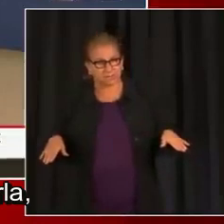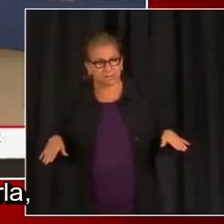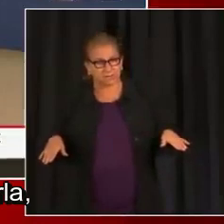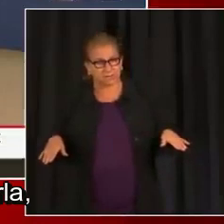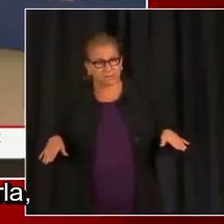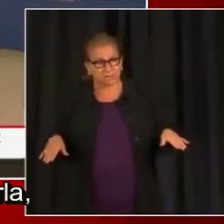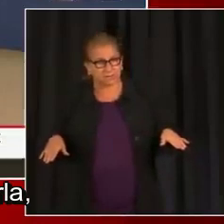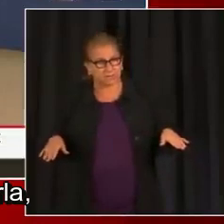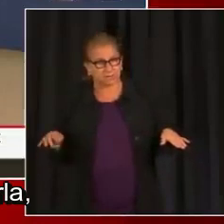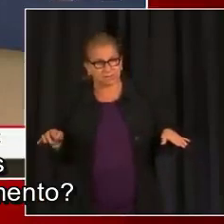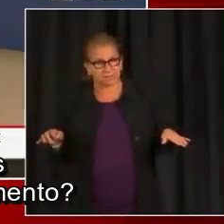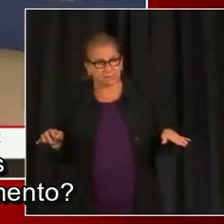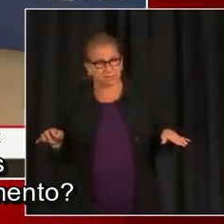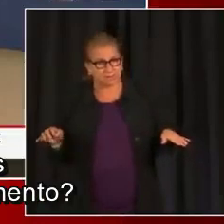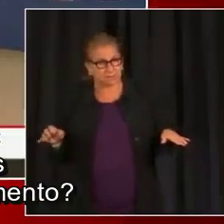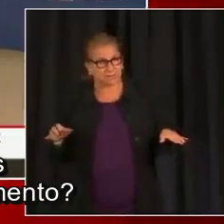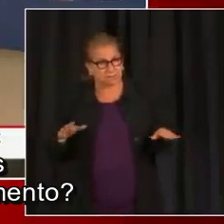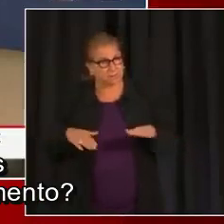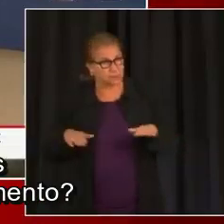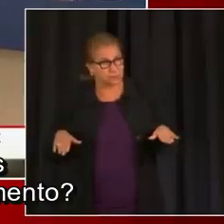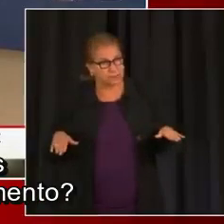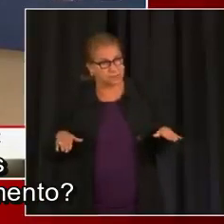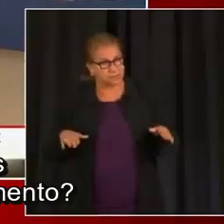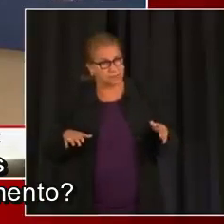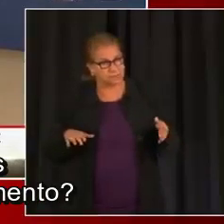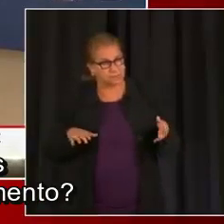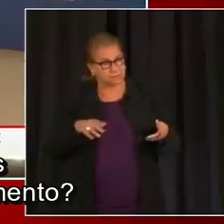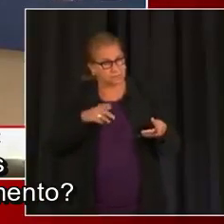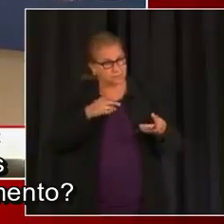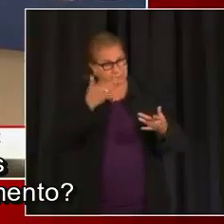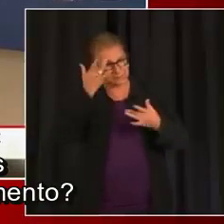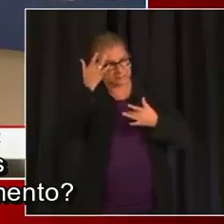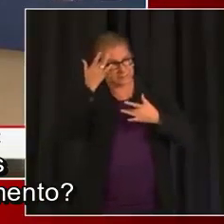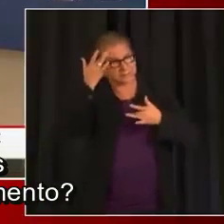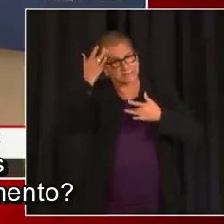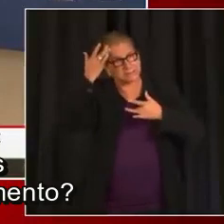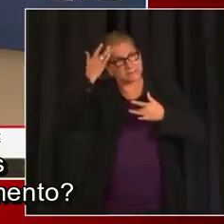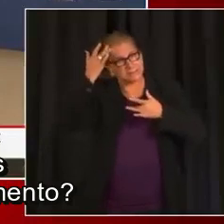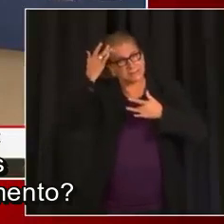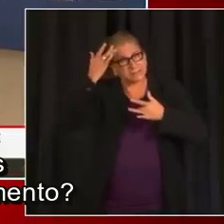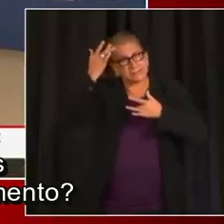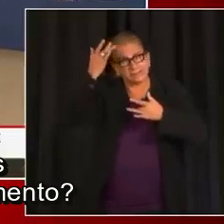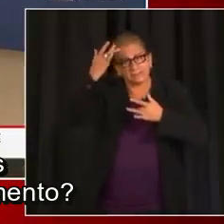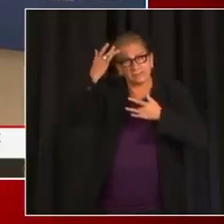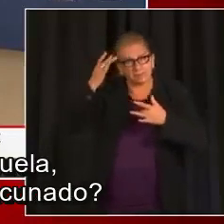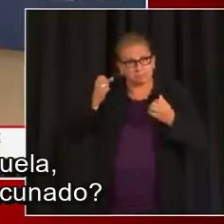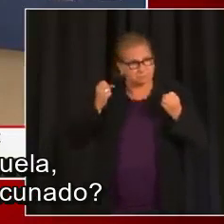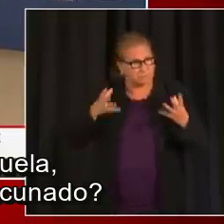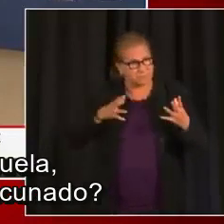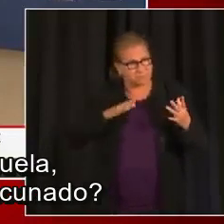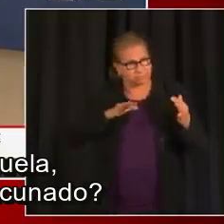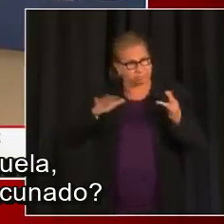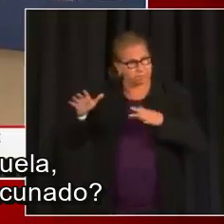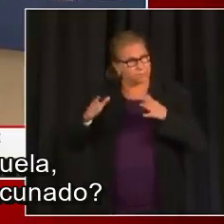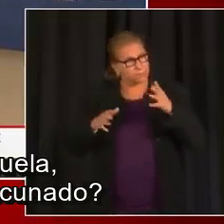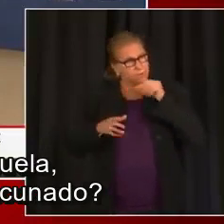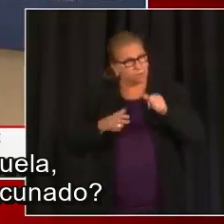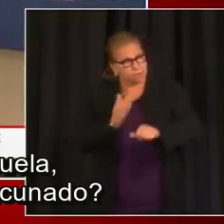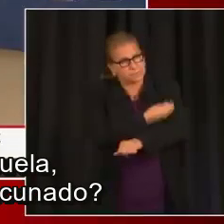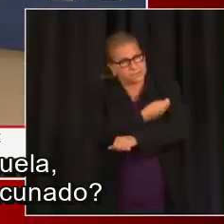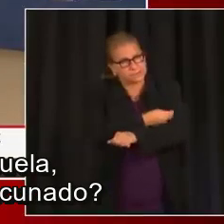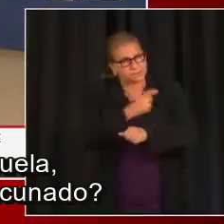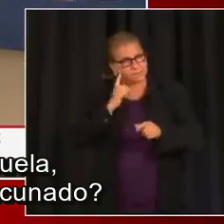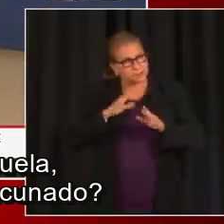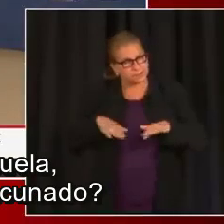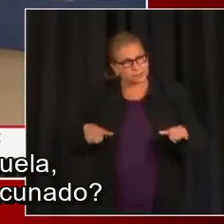exigirlo a los niños si es una de las poblaciones en las que están viendo un incremento? Podría ser un requisito para la